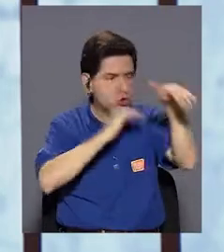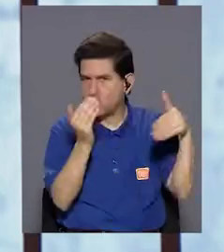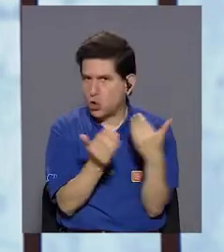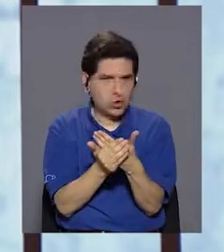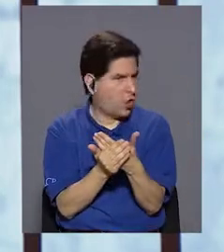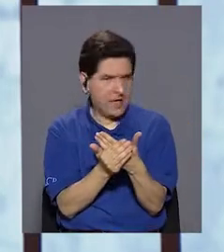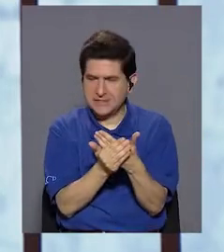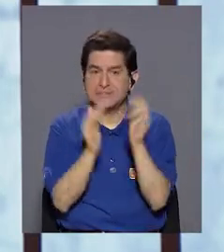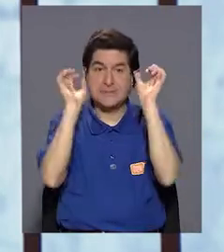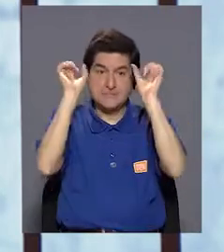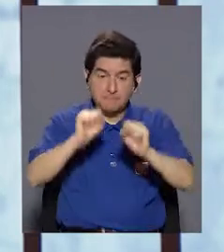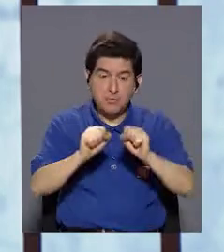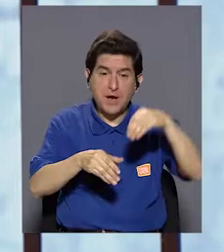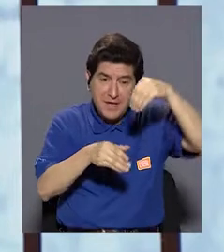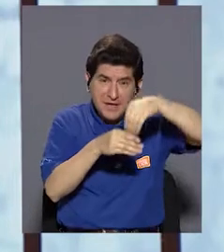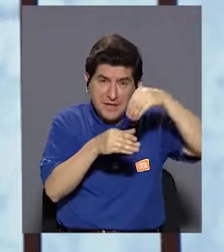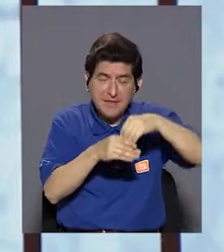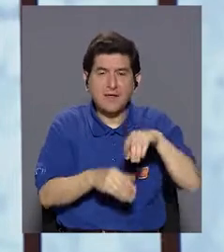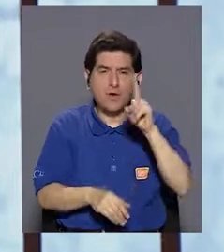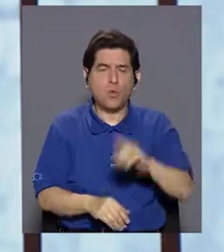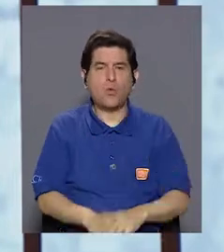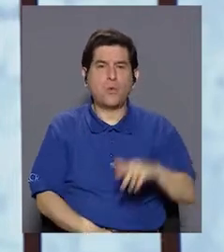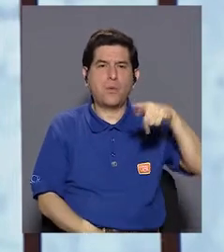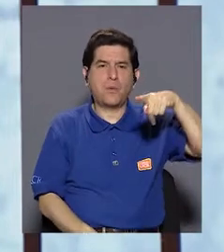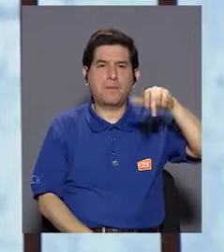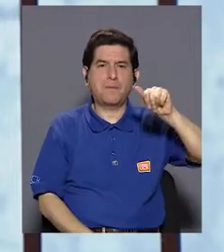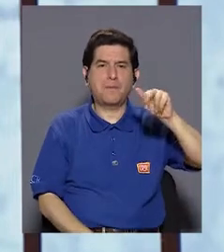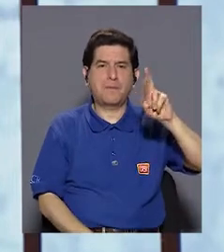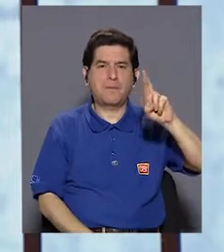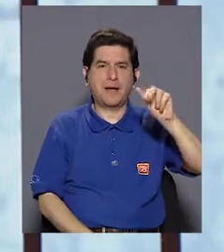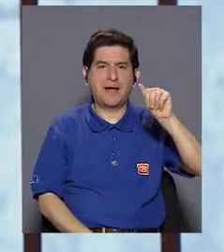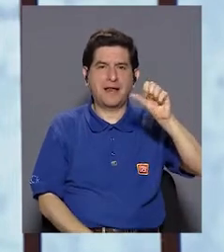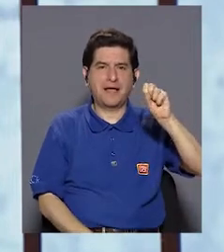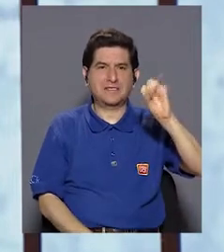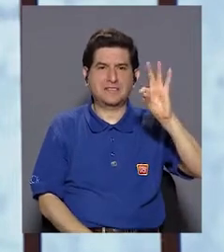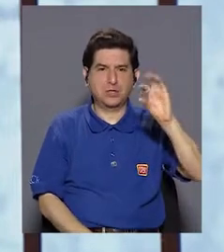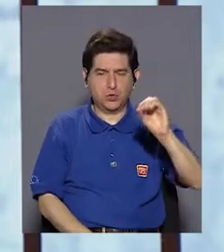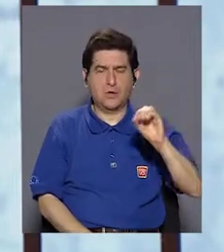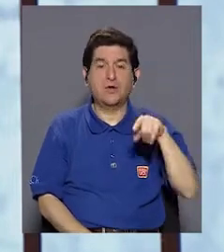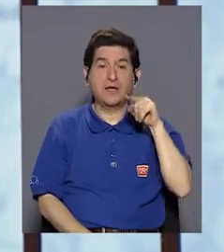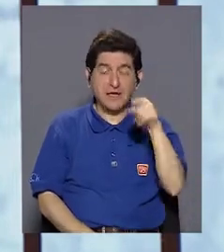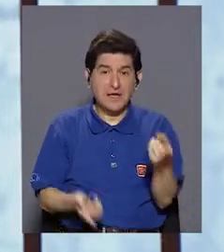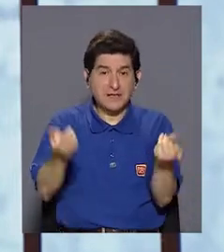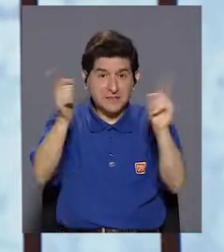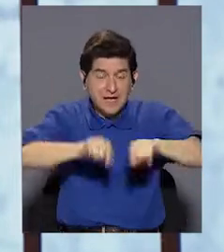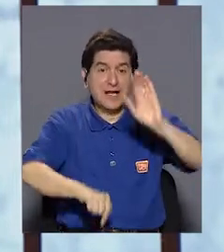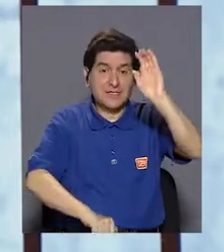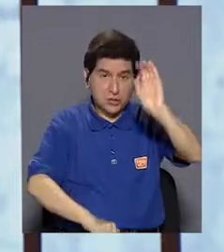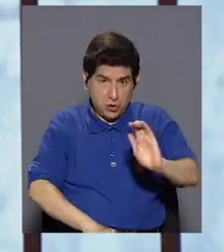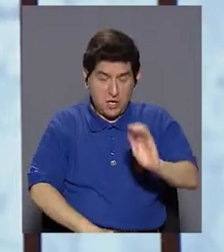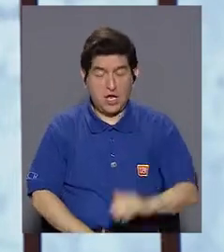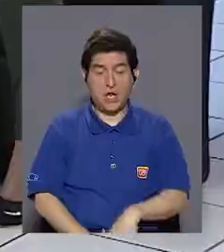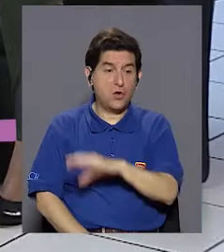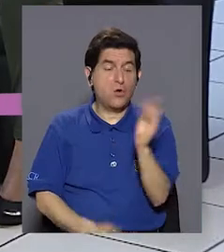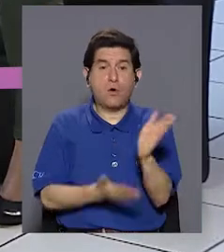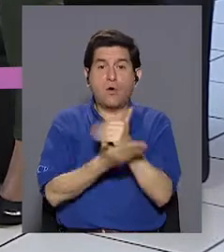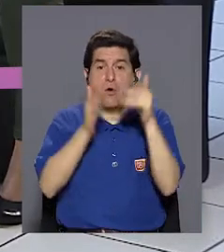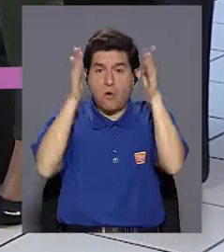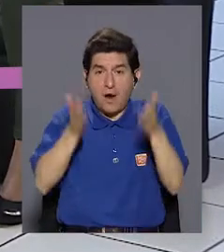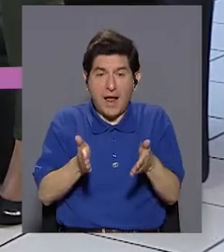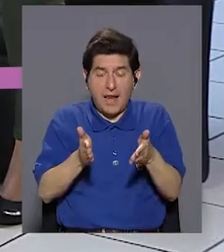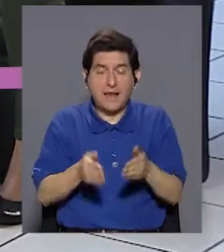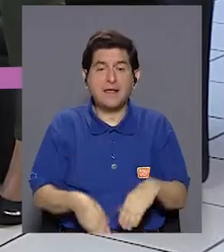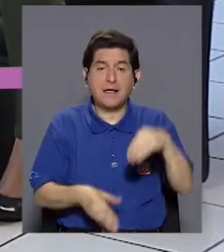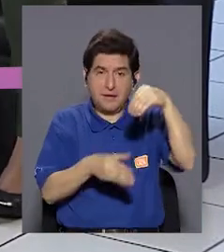no son todas, que pueden transportar un parásito, y ese parásito, si el niño o